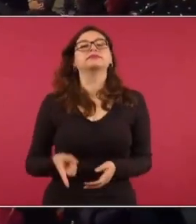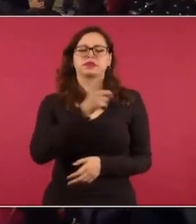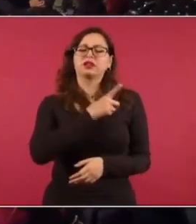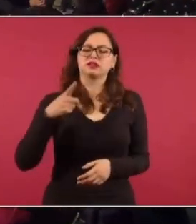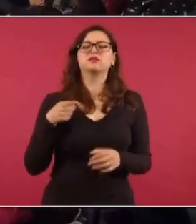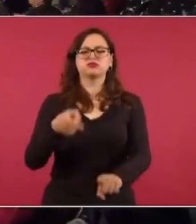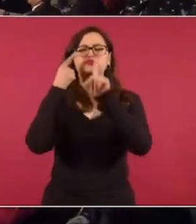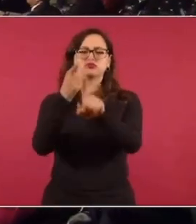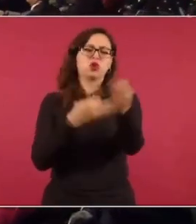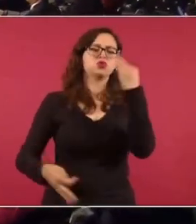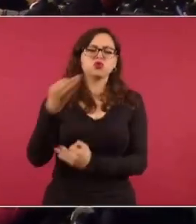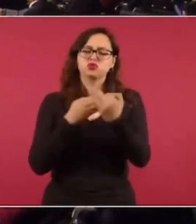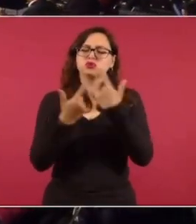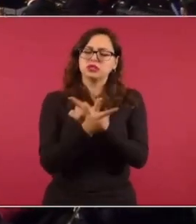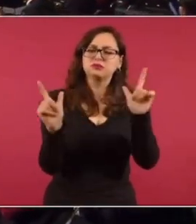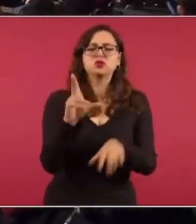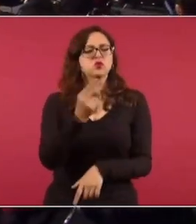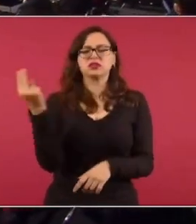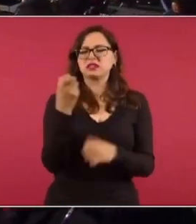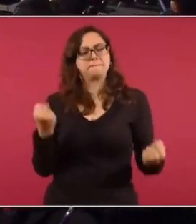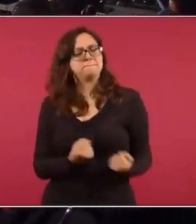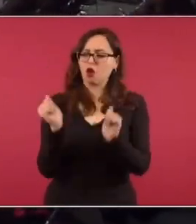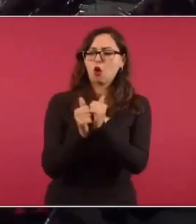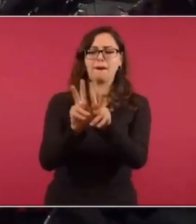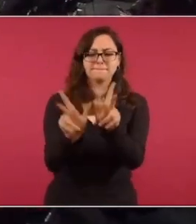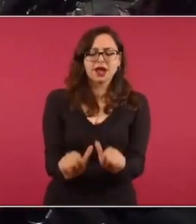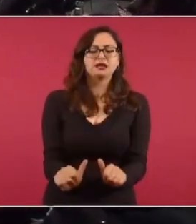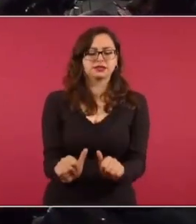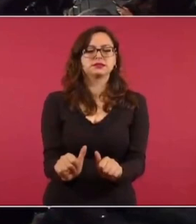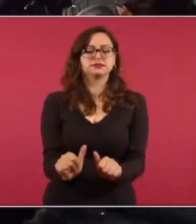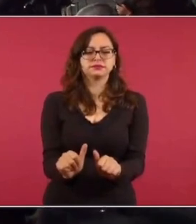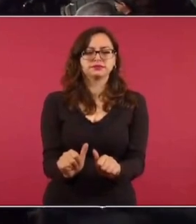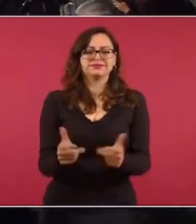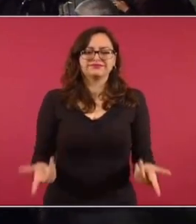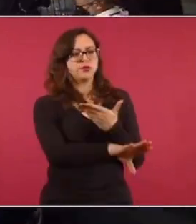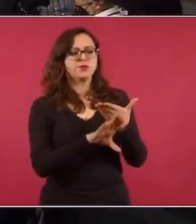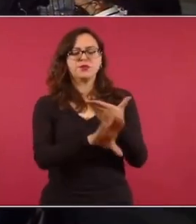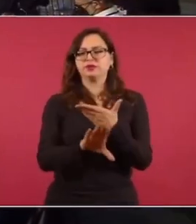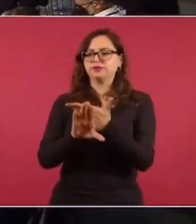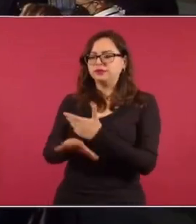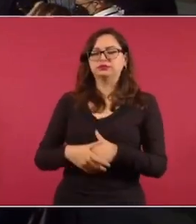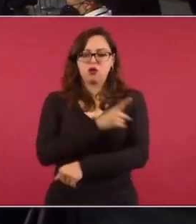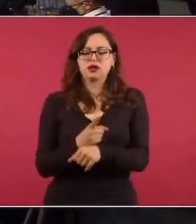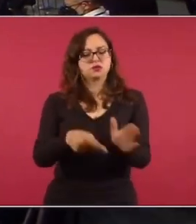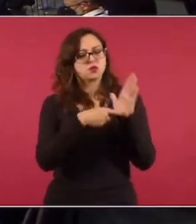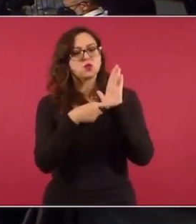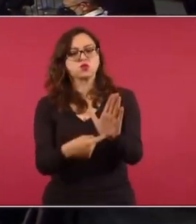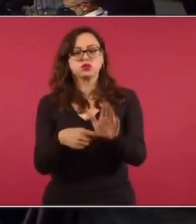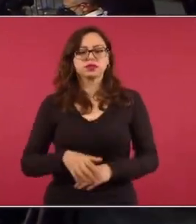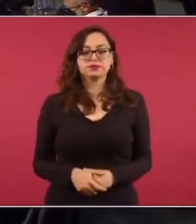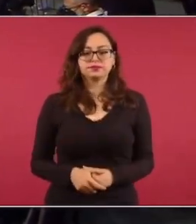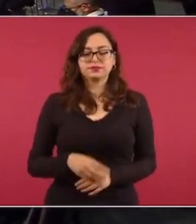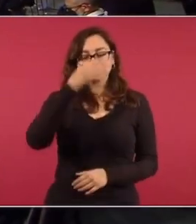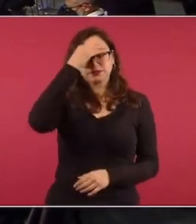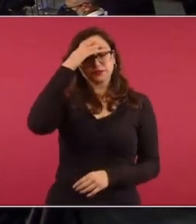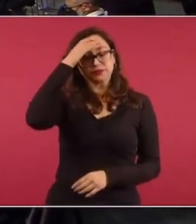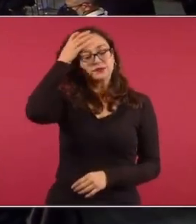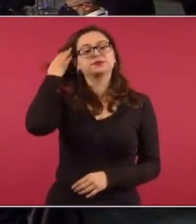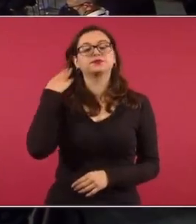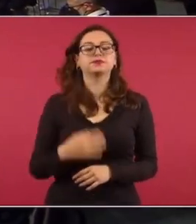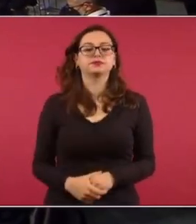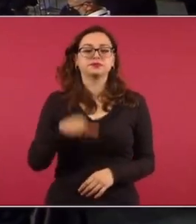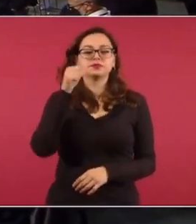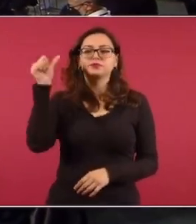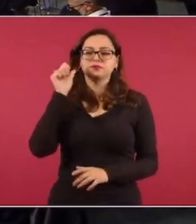libertad, sin confrontación, de manera pacífica, hacer también a un lado la hipocresía, hablar con la verdad. Ayer de lo que sucedió, estaba yo